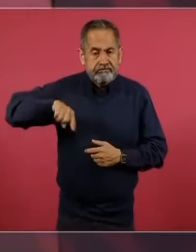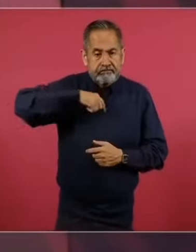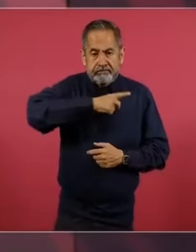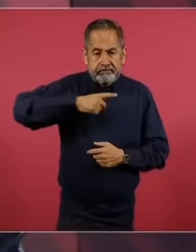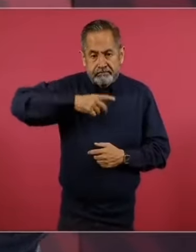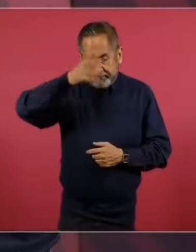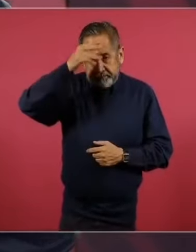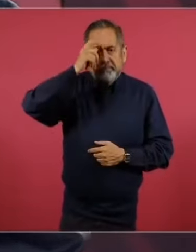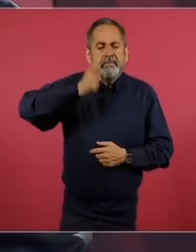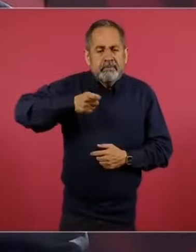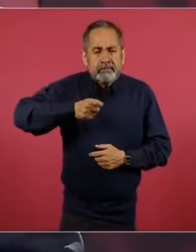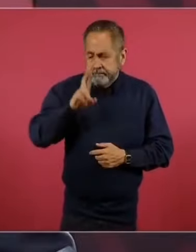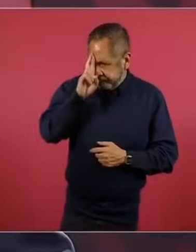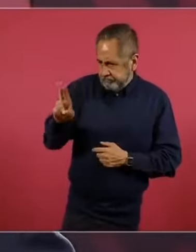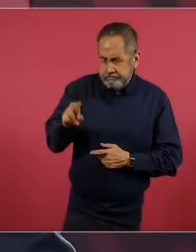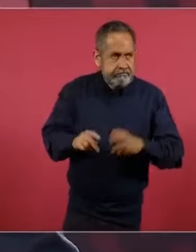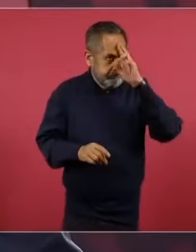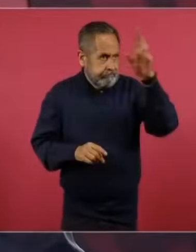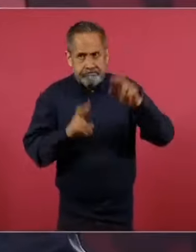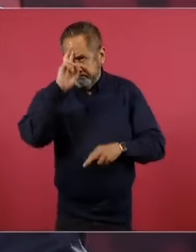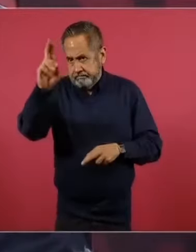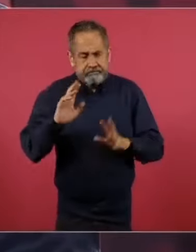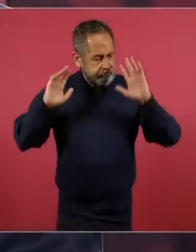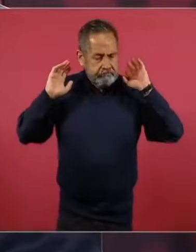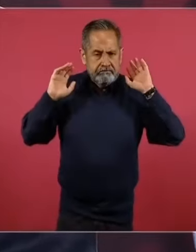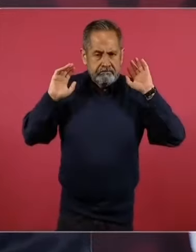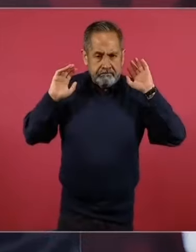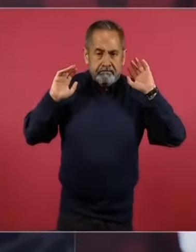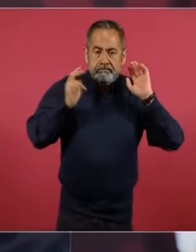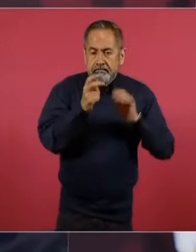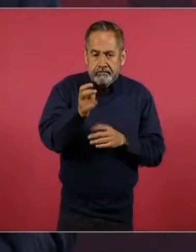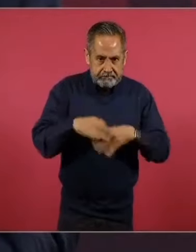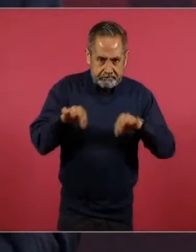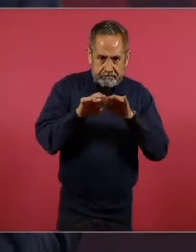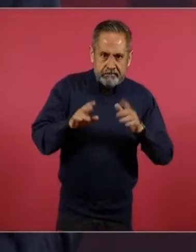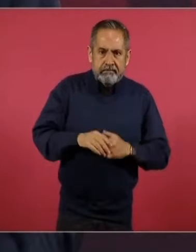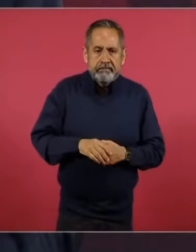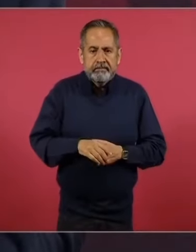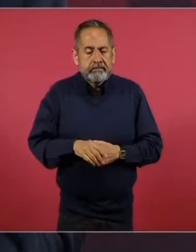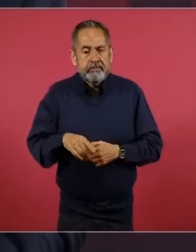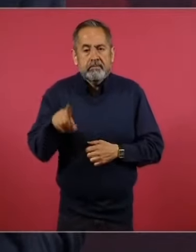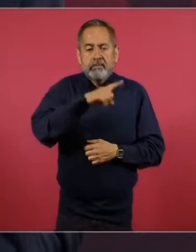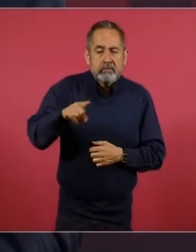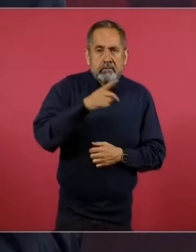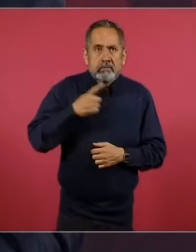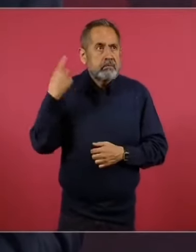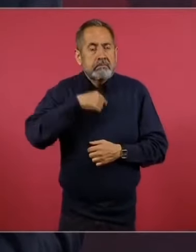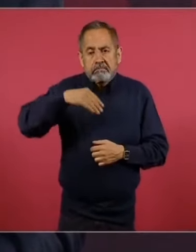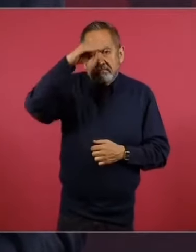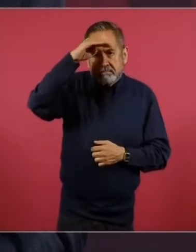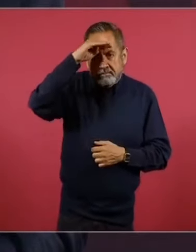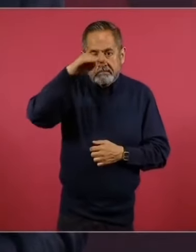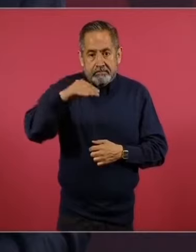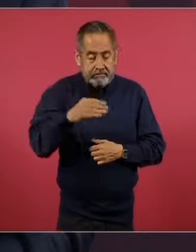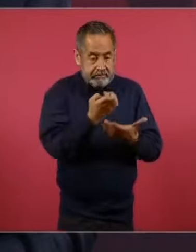a respetarnos para que no se malinterprete, que no se piense que